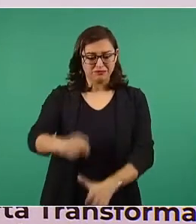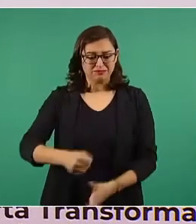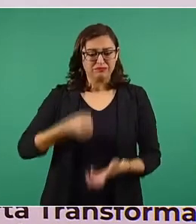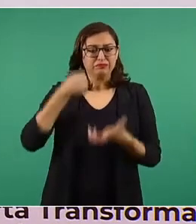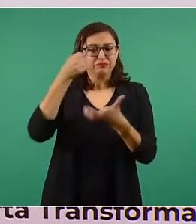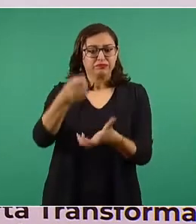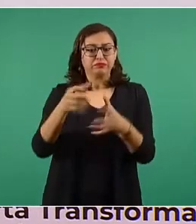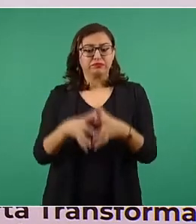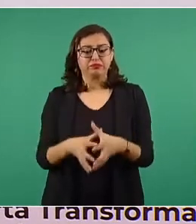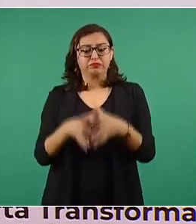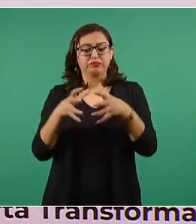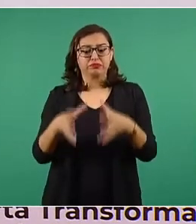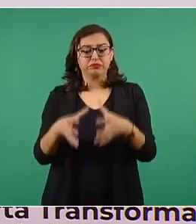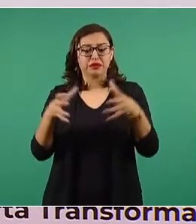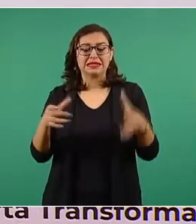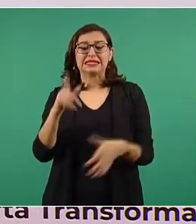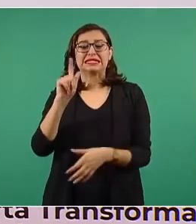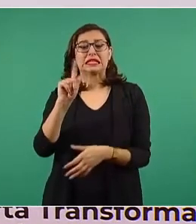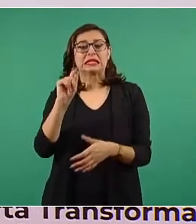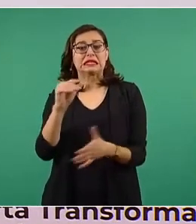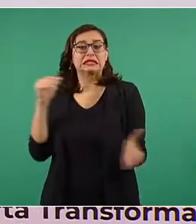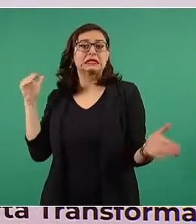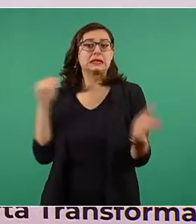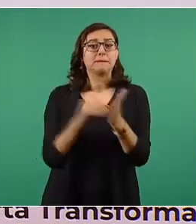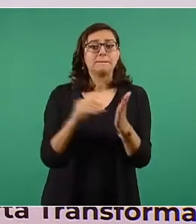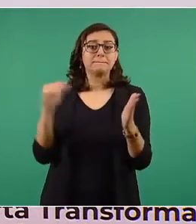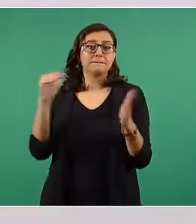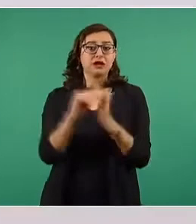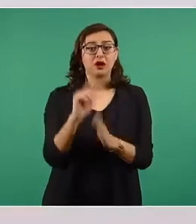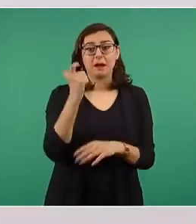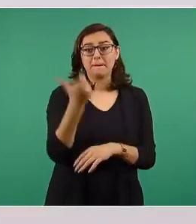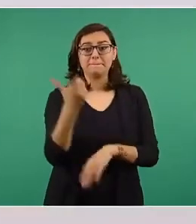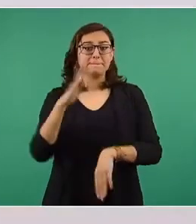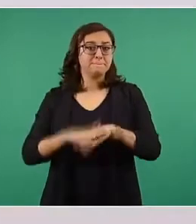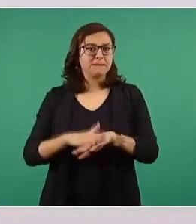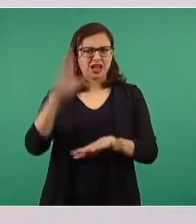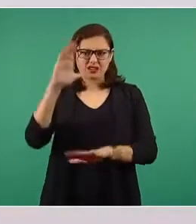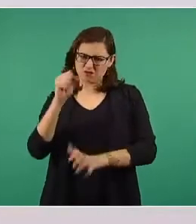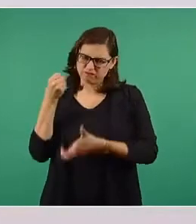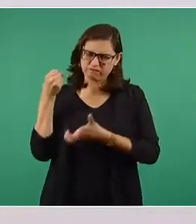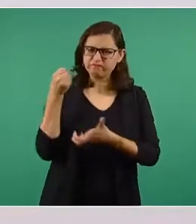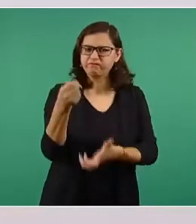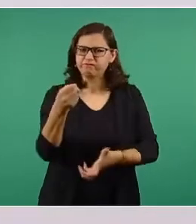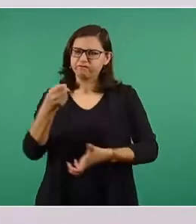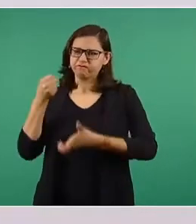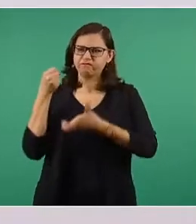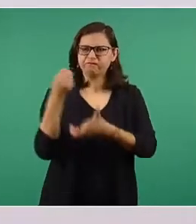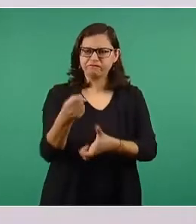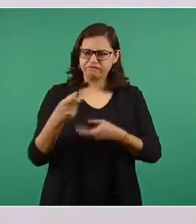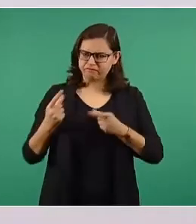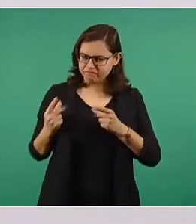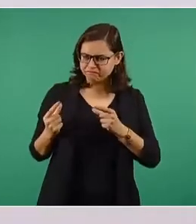en 70 mil millones de pesos. Se terminaron,